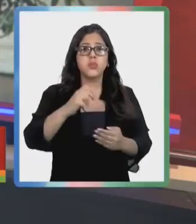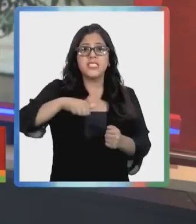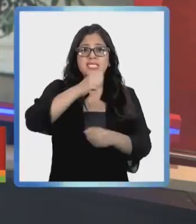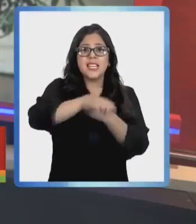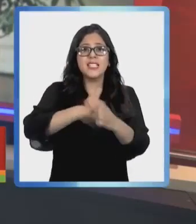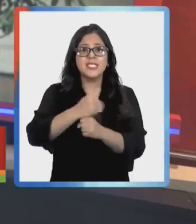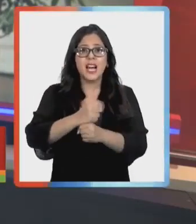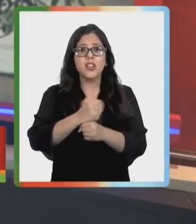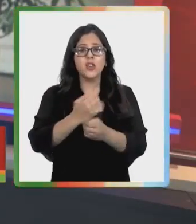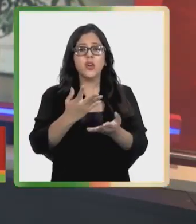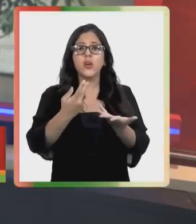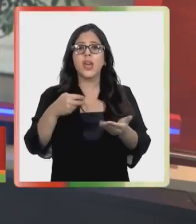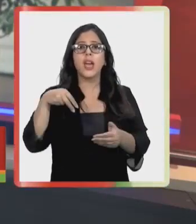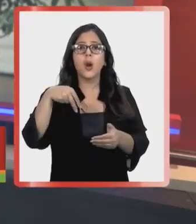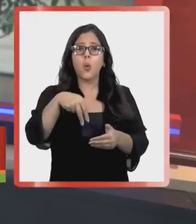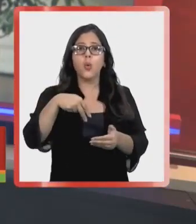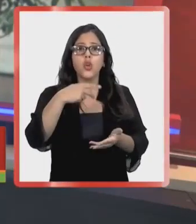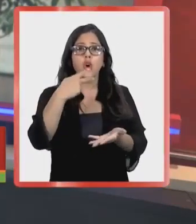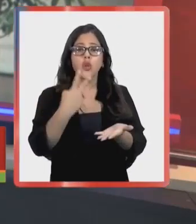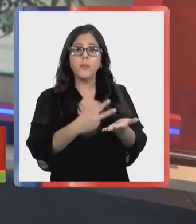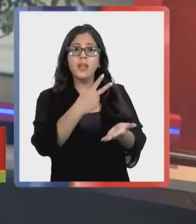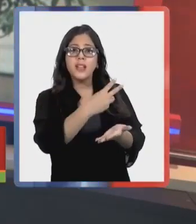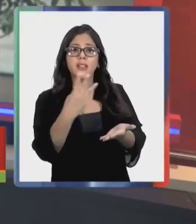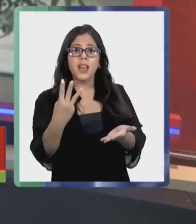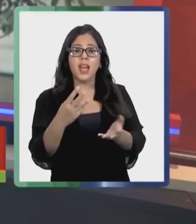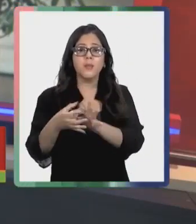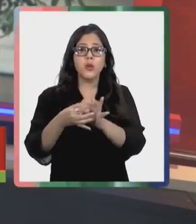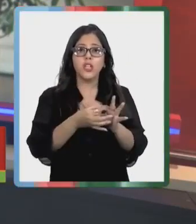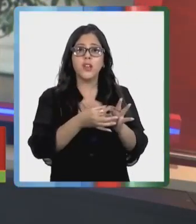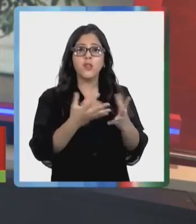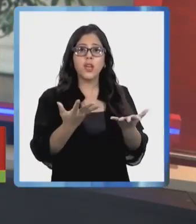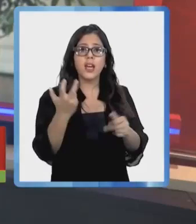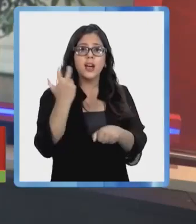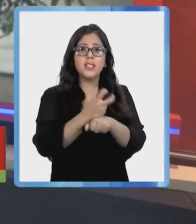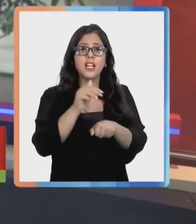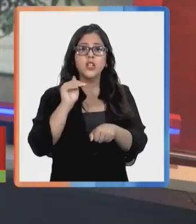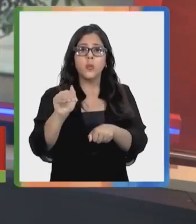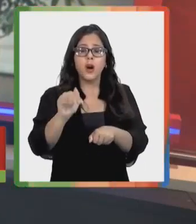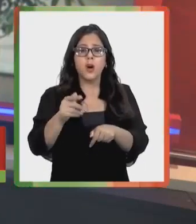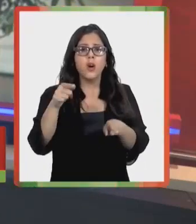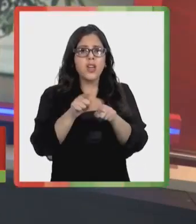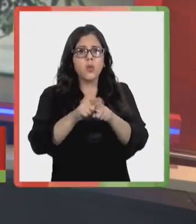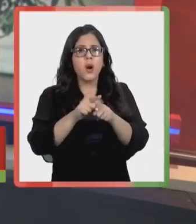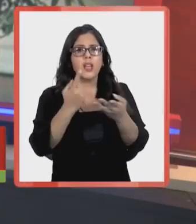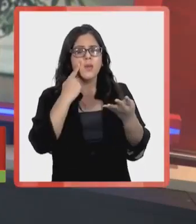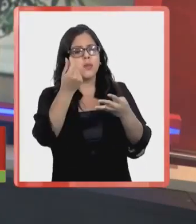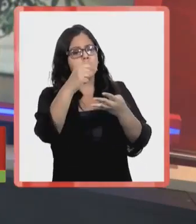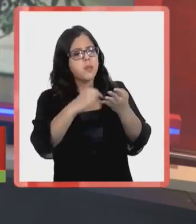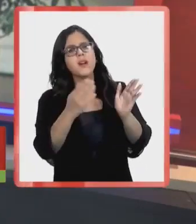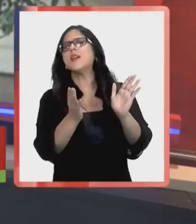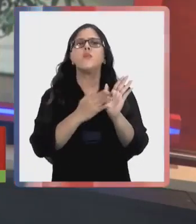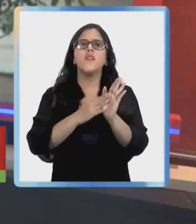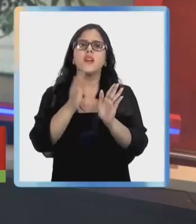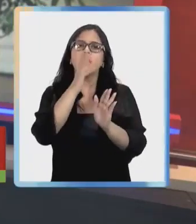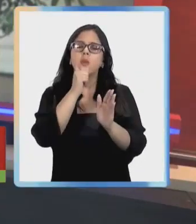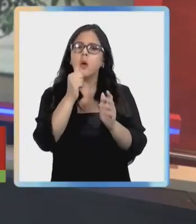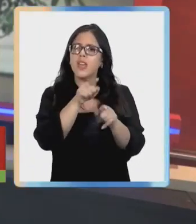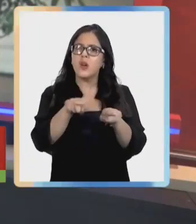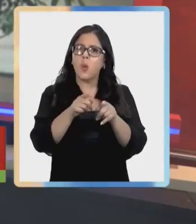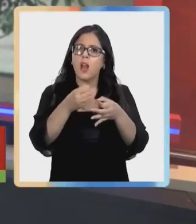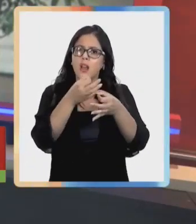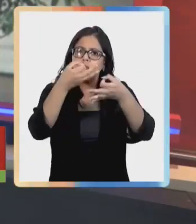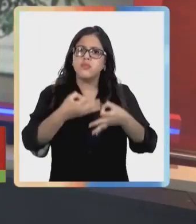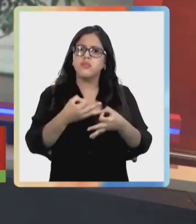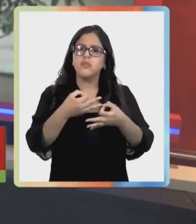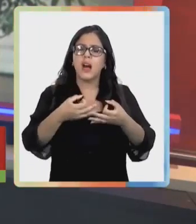en junio de 2013. Pero a juicio del mandatario, en el juicio hubo irregularidades y una valoración de la prueba que no estuvo a la